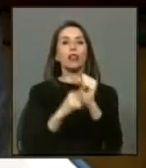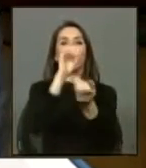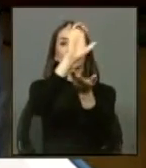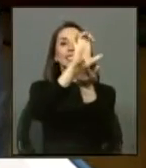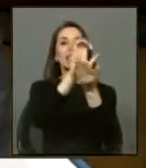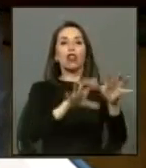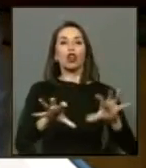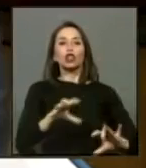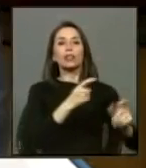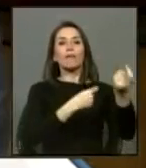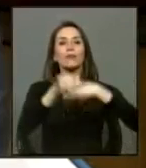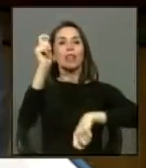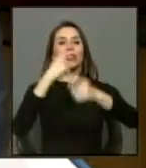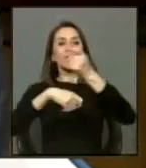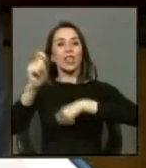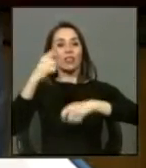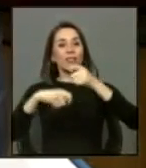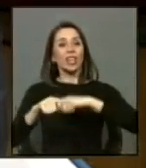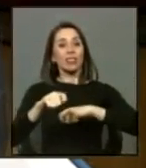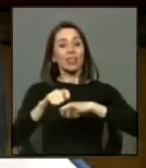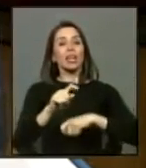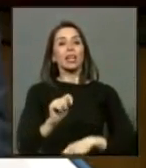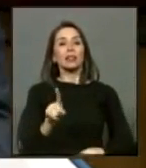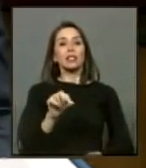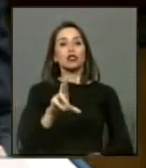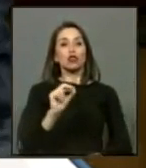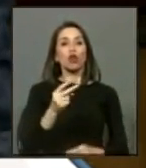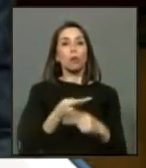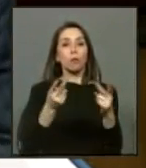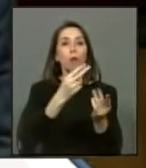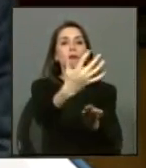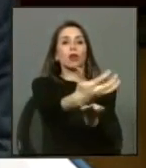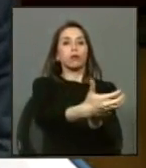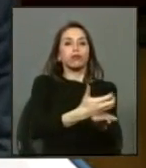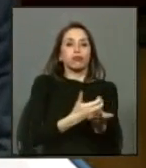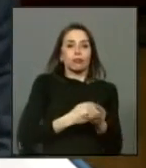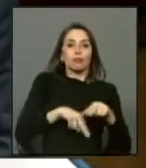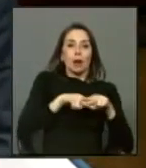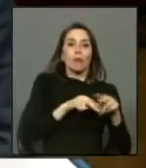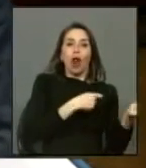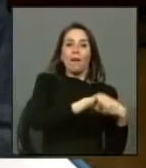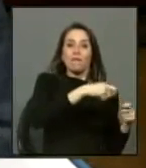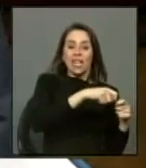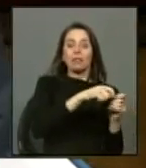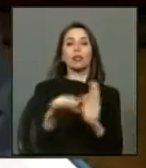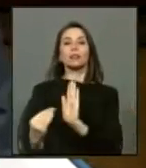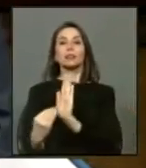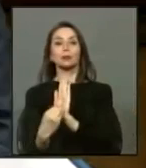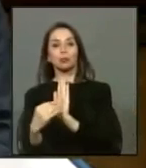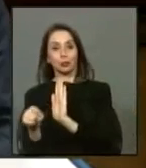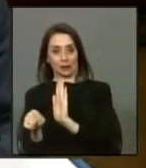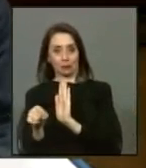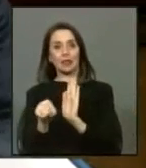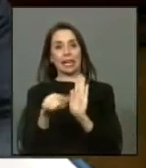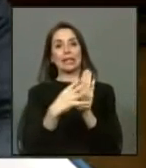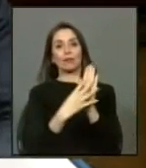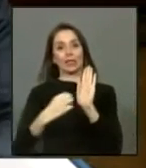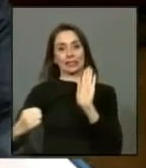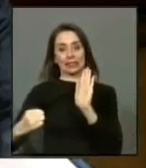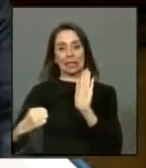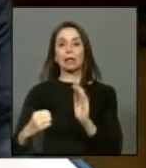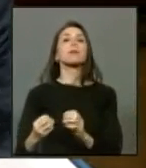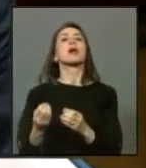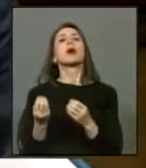vende. Dentro del Tesoro Público se tiene ese ítem especial. En cuanto al impacto en